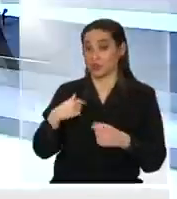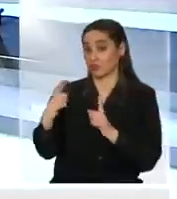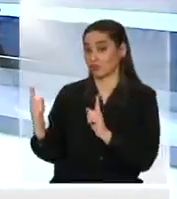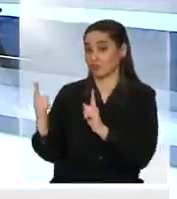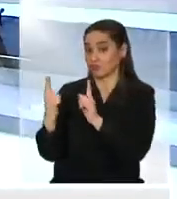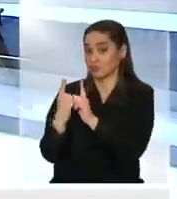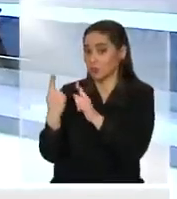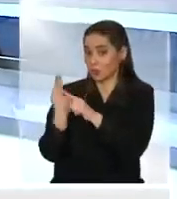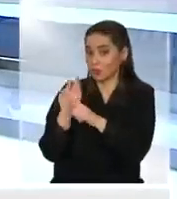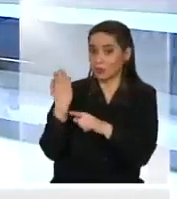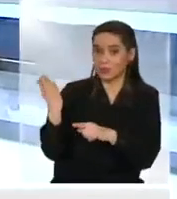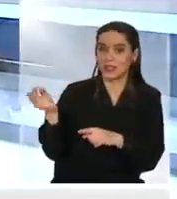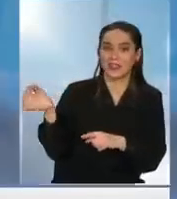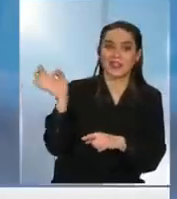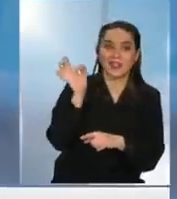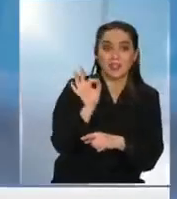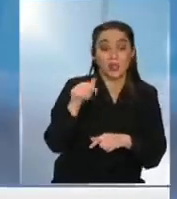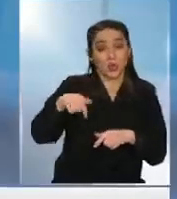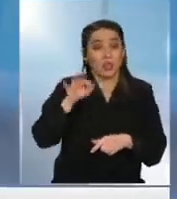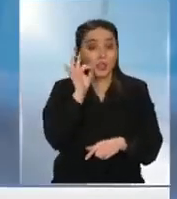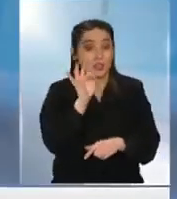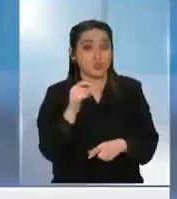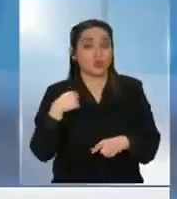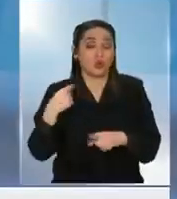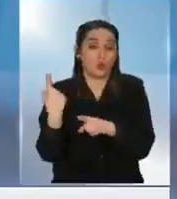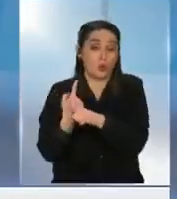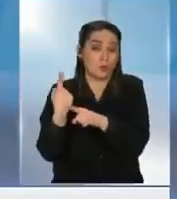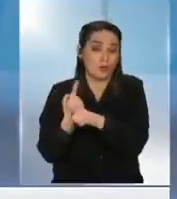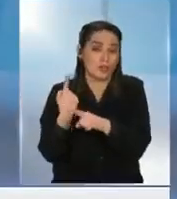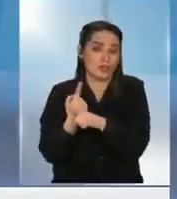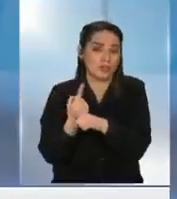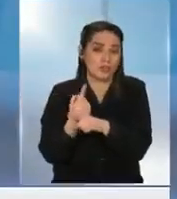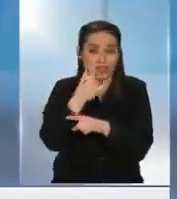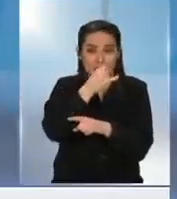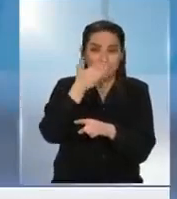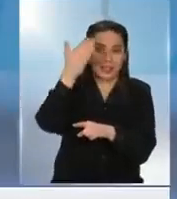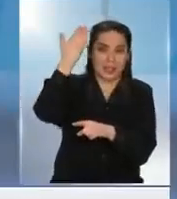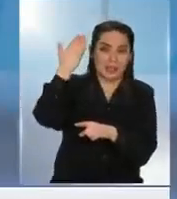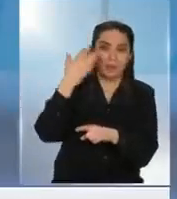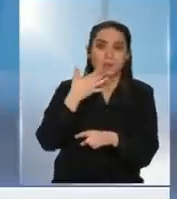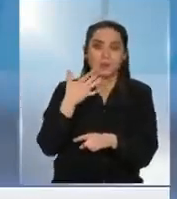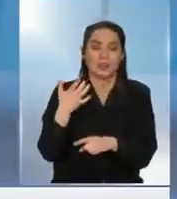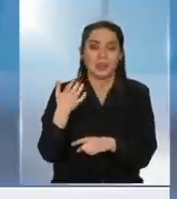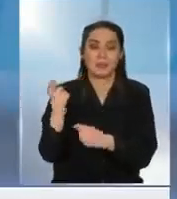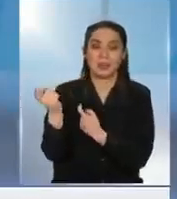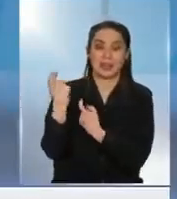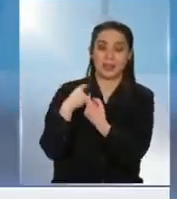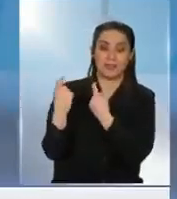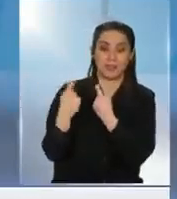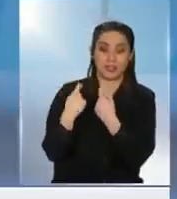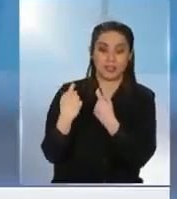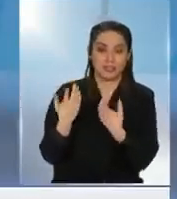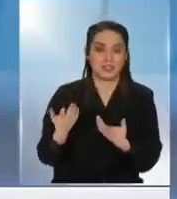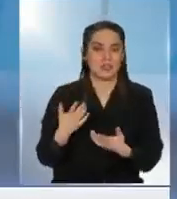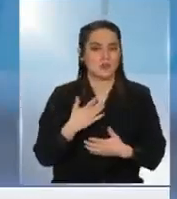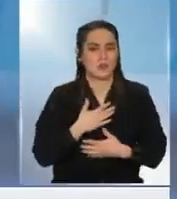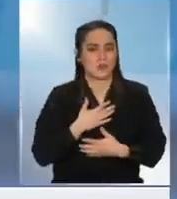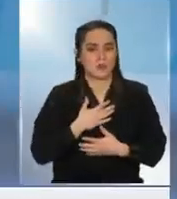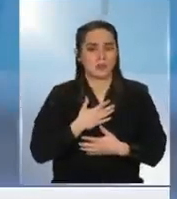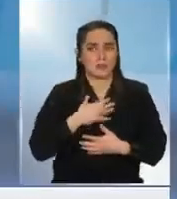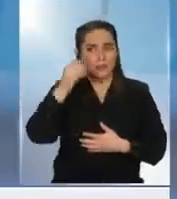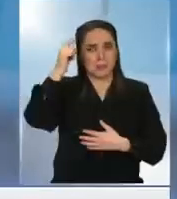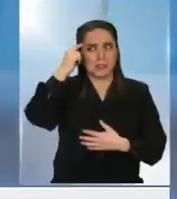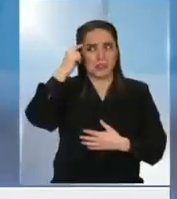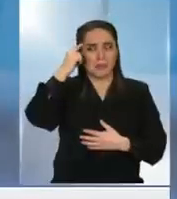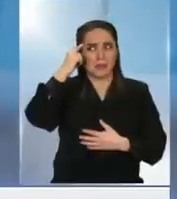con él él puede decir hoy día lo que quiera yo hablé con él en esa época porque me pareció muy ofensivo lo del anuario porque además no representa en nada